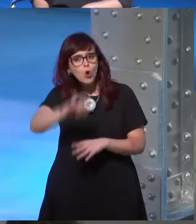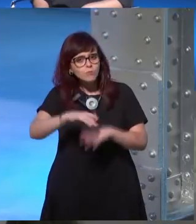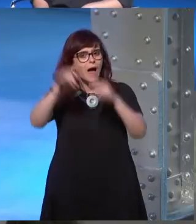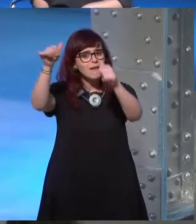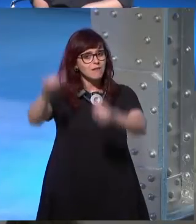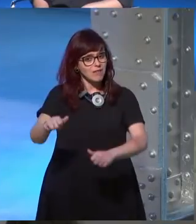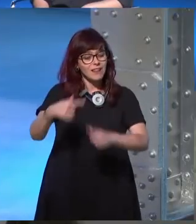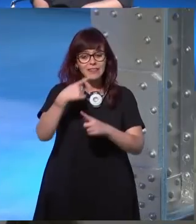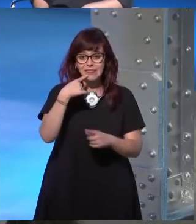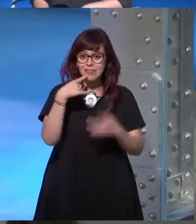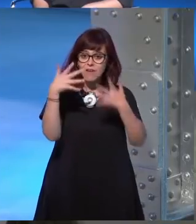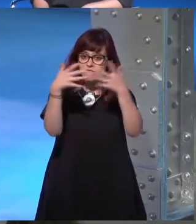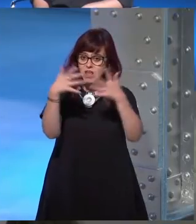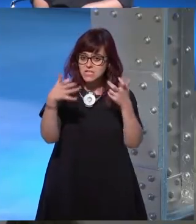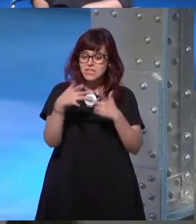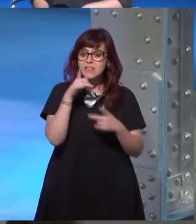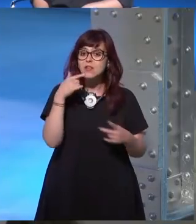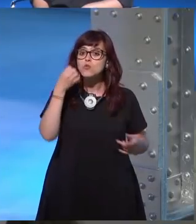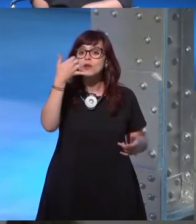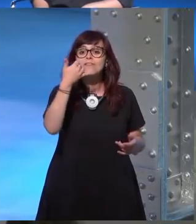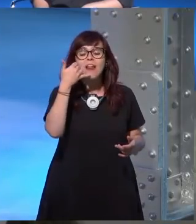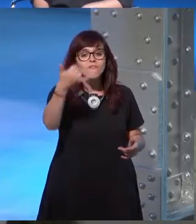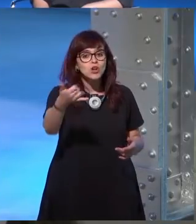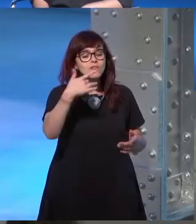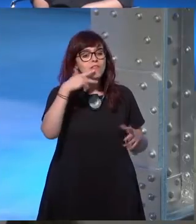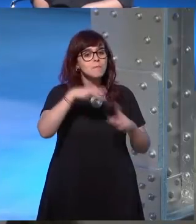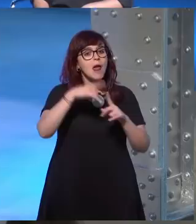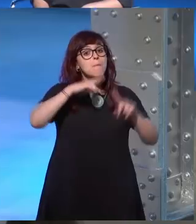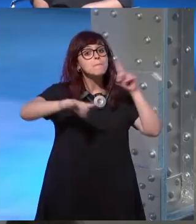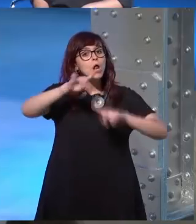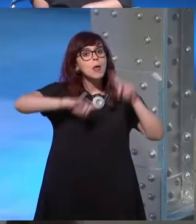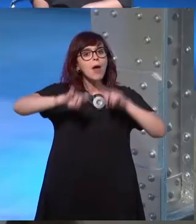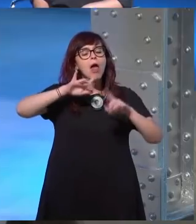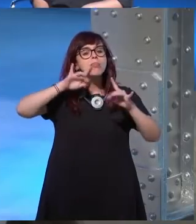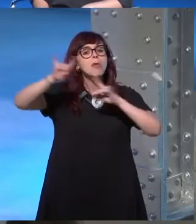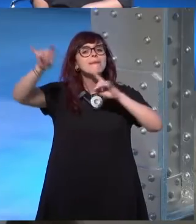ven carteles donde se pone el número de teléfono indicando con quien tienen que hablar cuando hay un problema